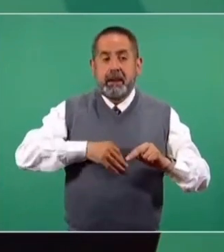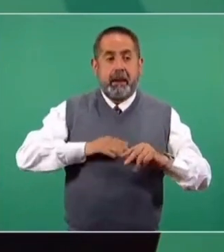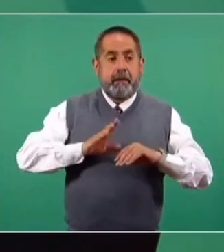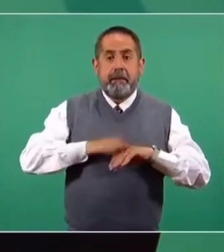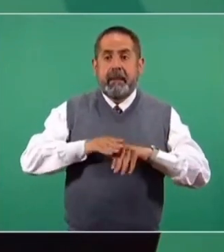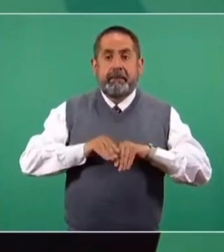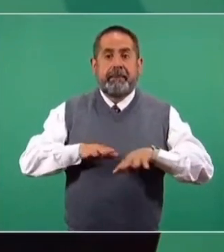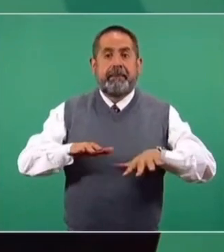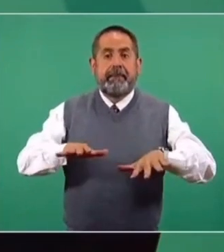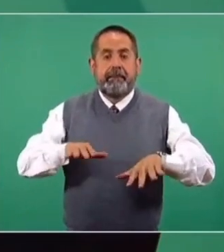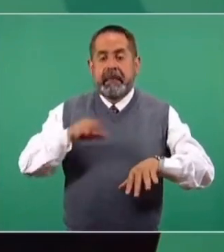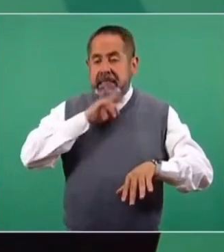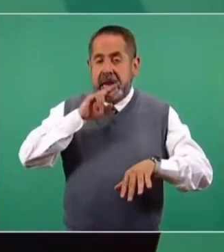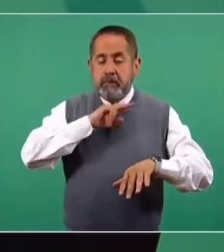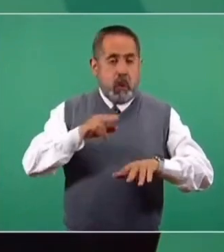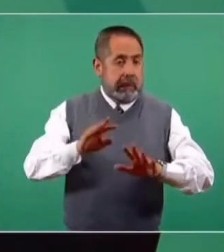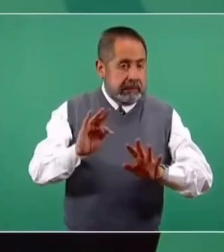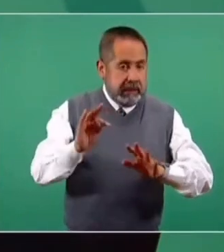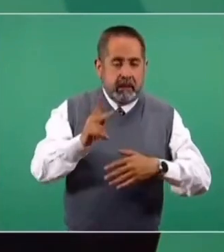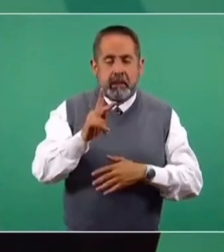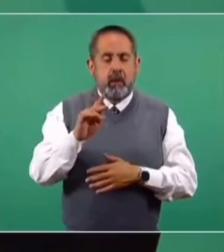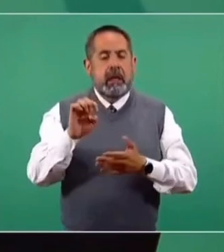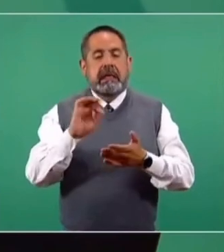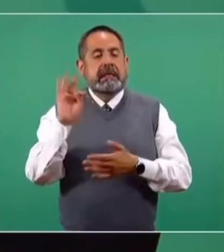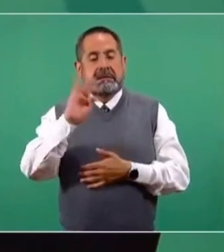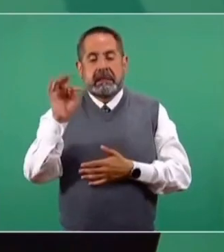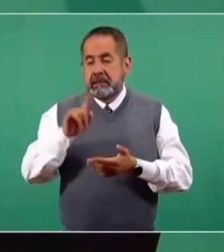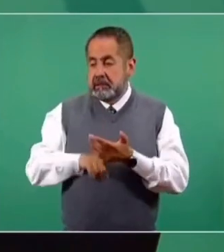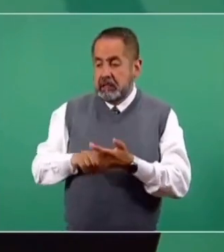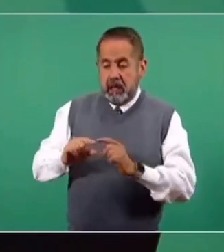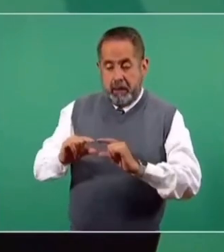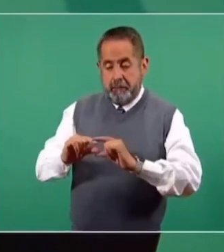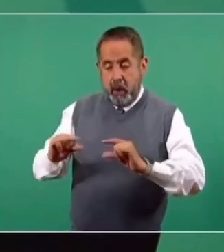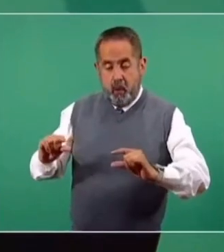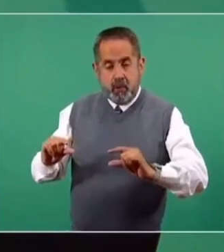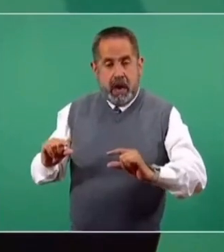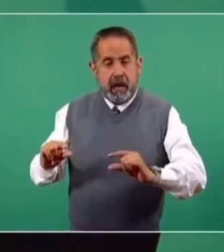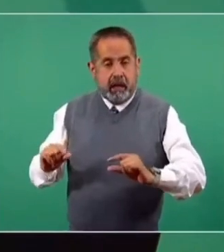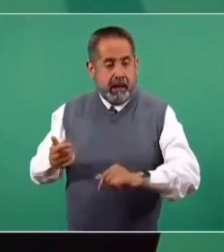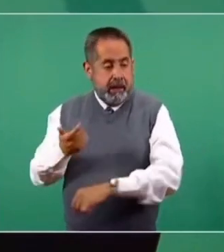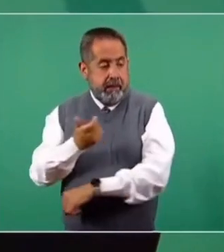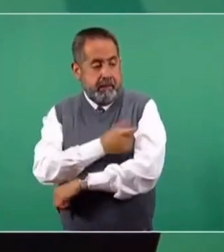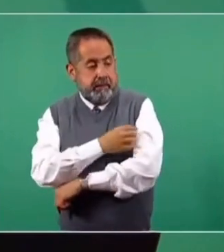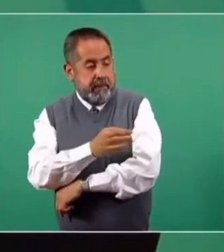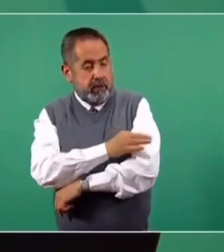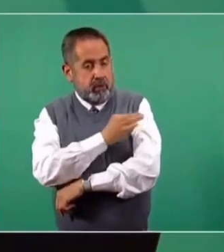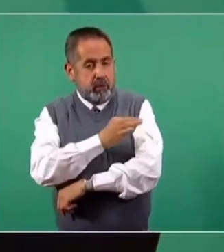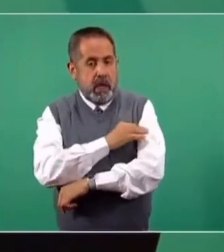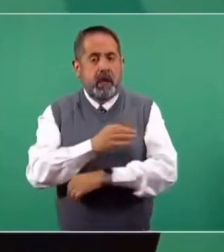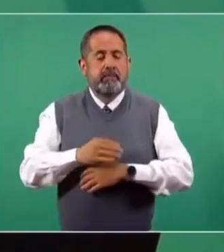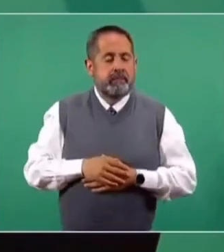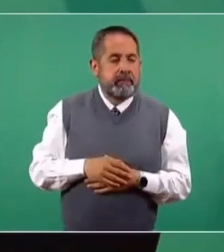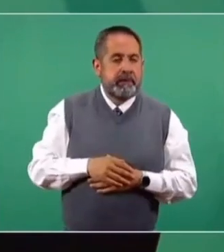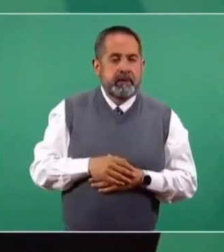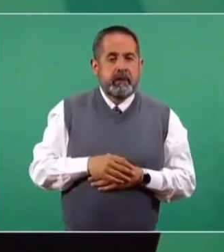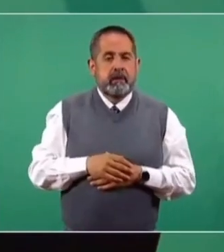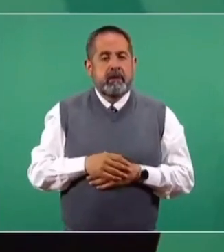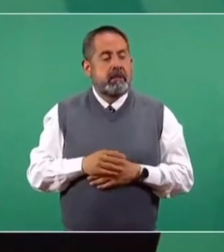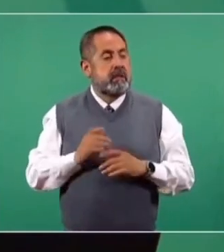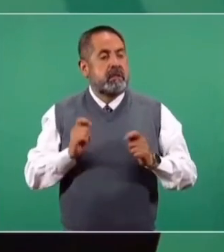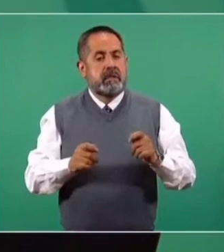virulenta, o bien que las vacunas y, por tanto, las personas vacunadas ya no respondieran